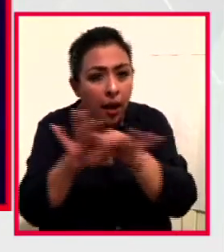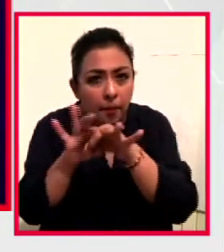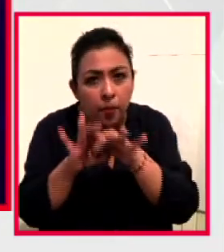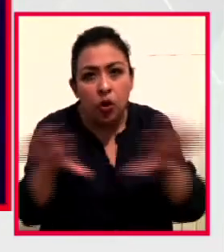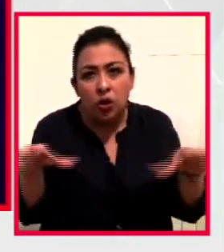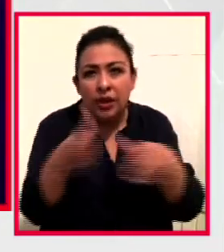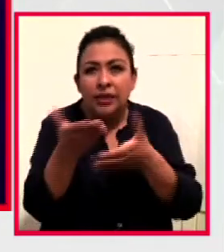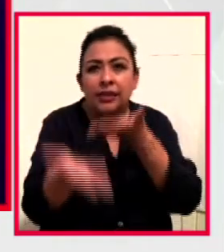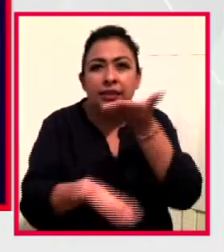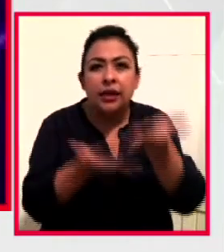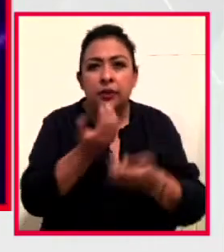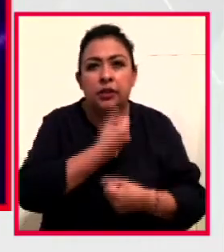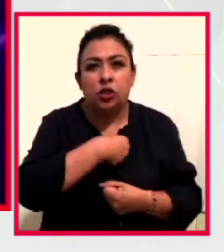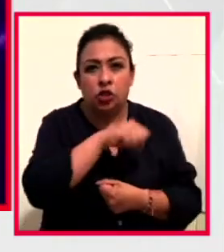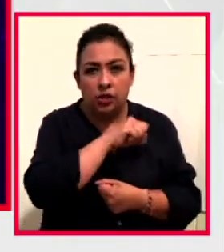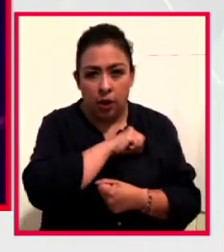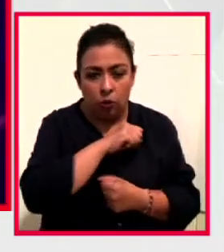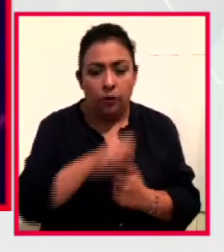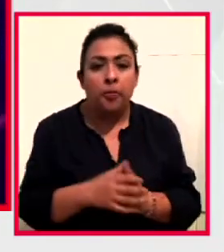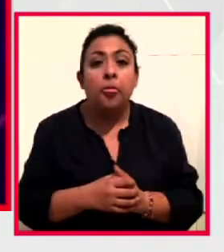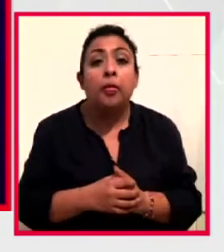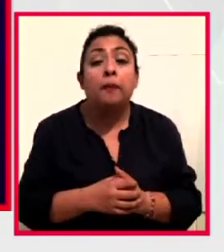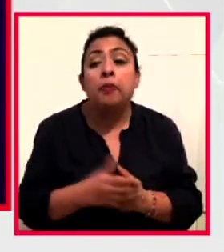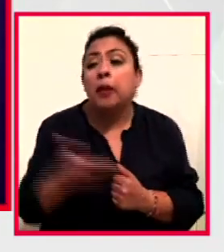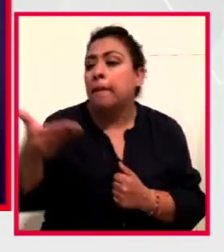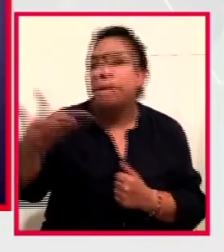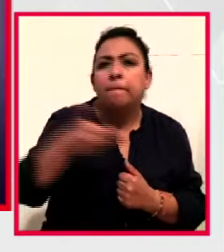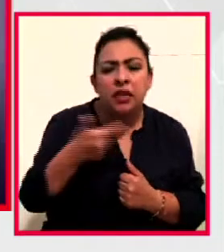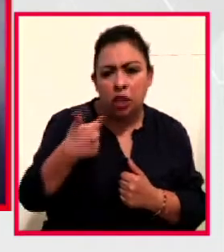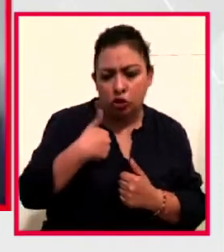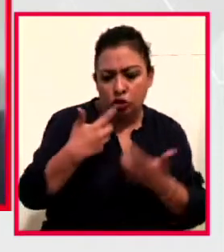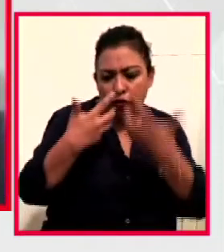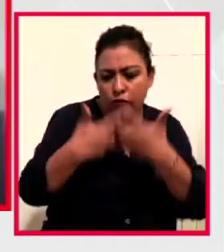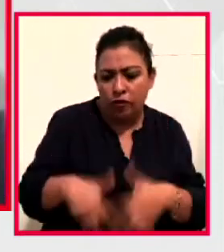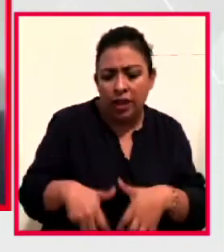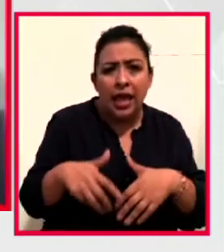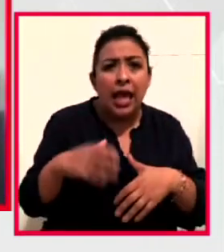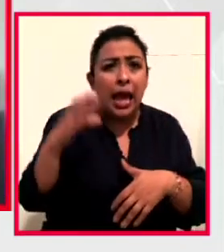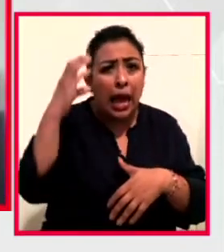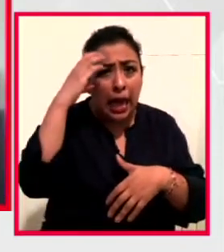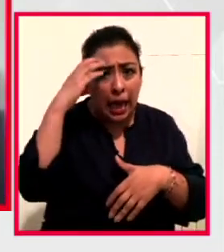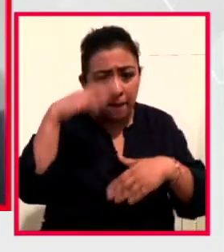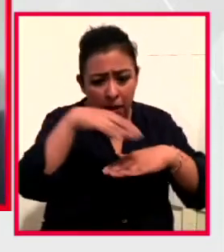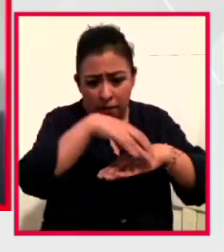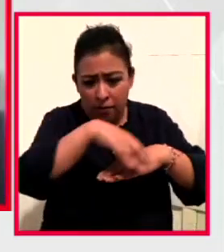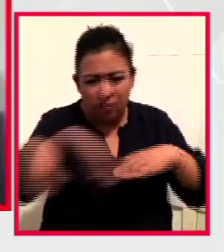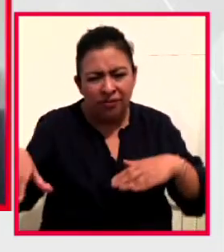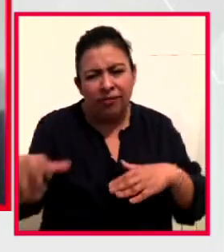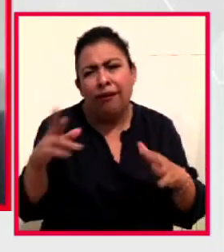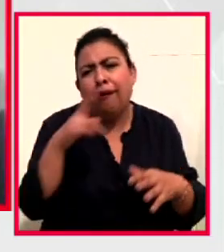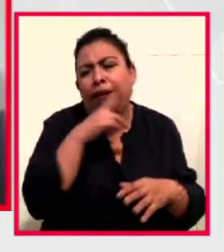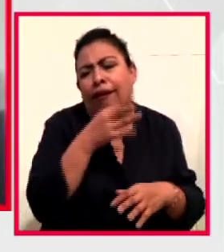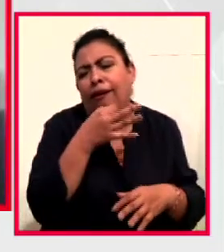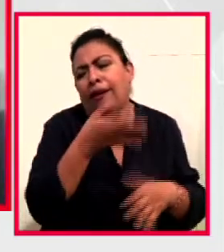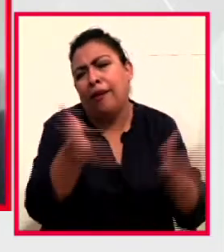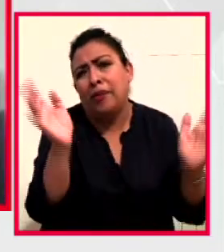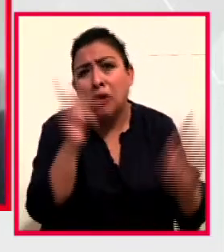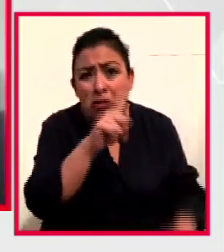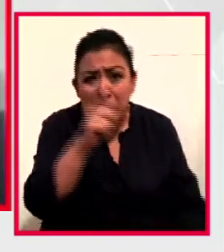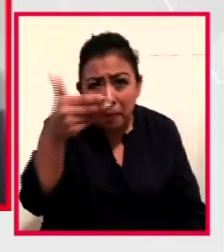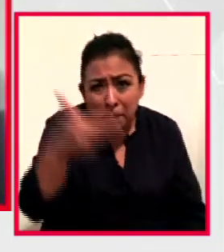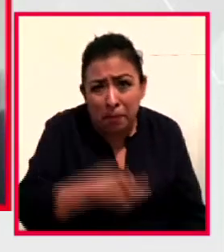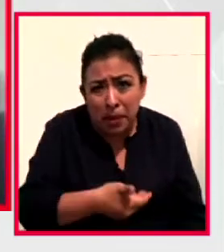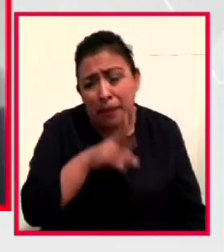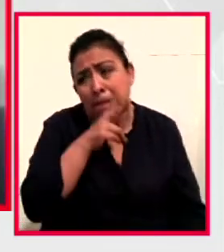servicios de salud. Si nos piden que fabricamos una camilla, pues muertos de la risa la fabricamos. Si nos piden 100, mejor